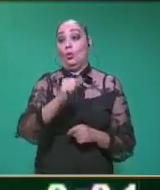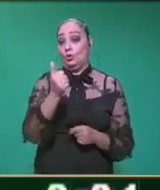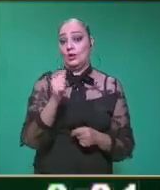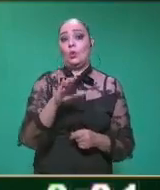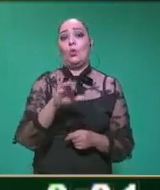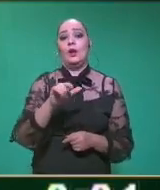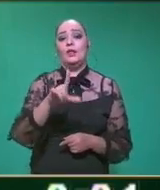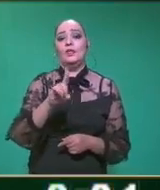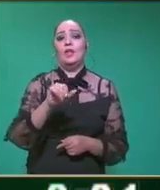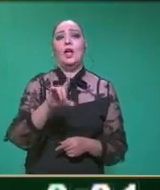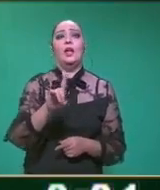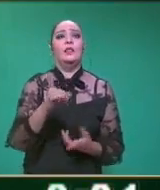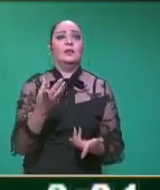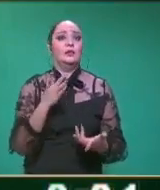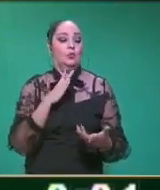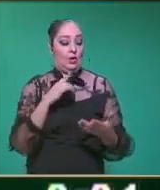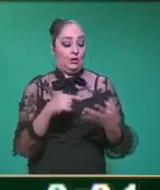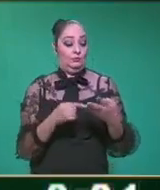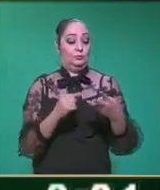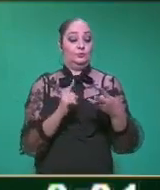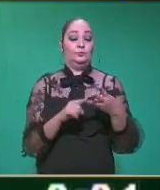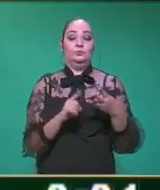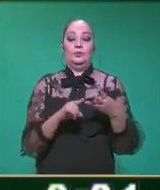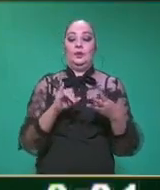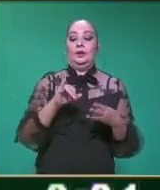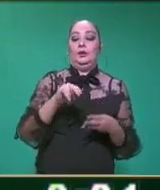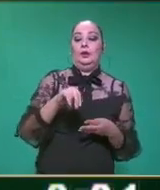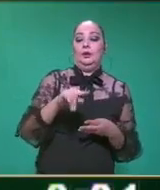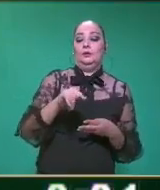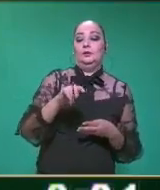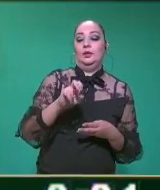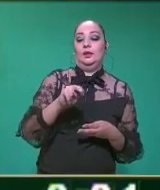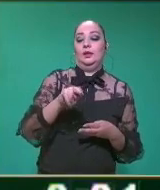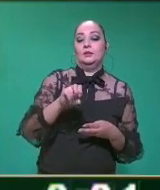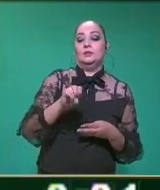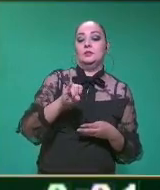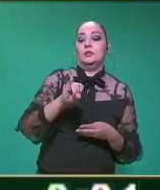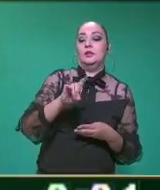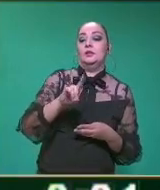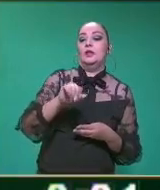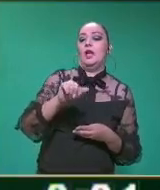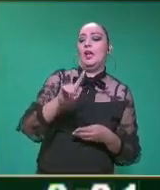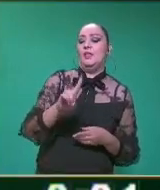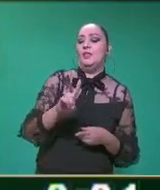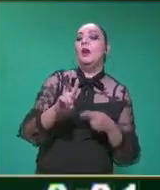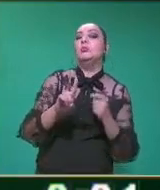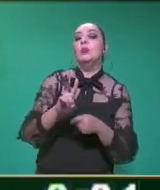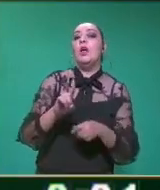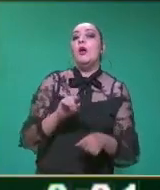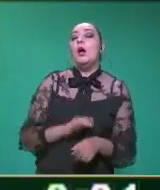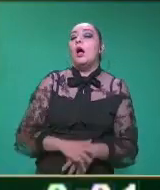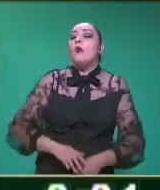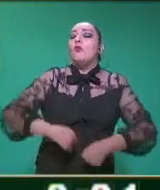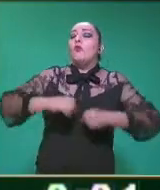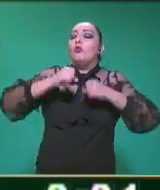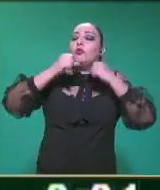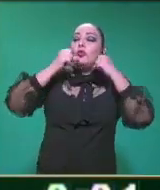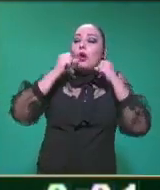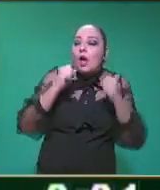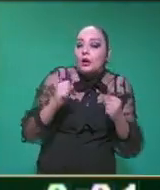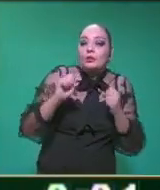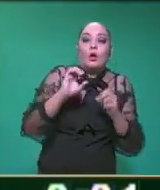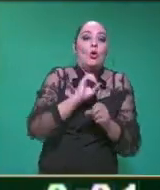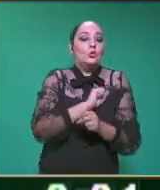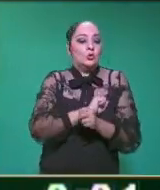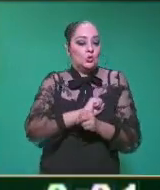cuál es, maestra? Es la intensidad. ¿Nos habla de qué tan... qué? De qué tan fuerte o suave es el